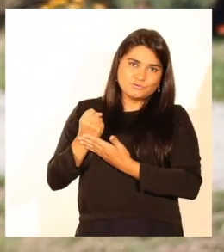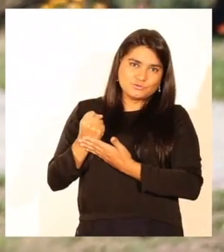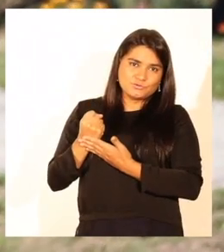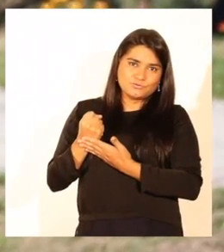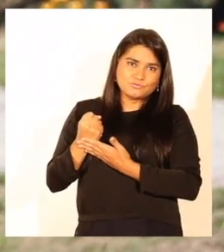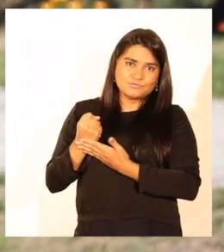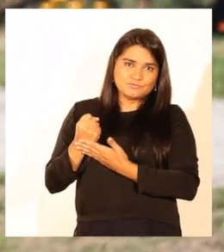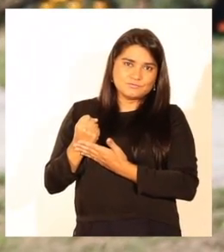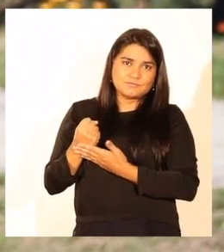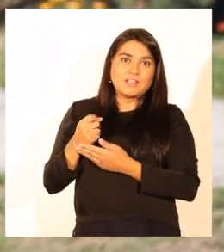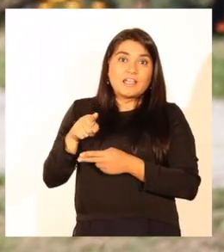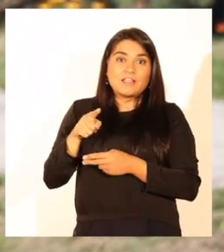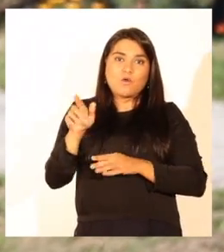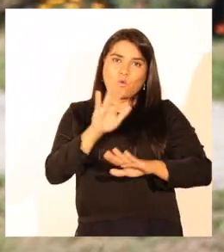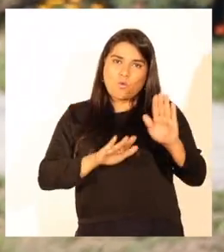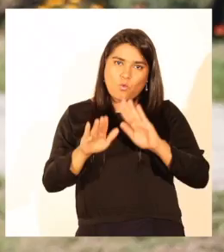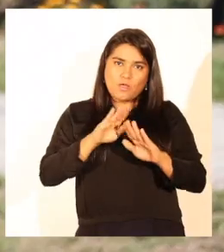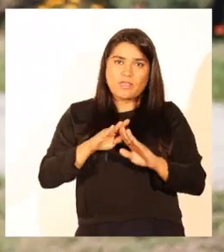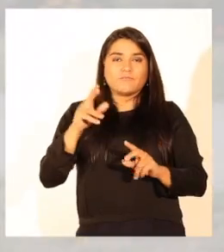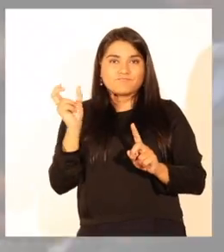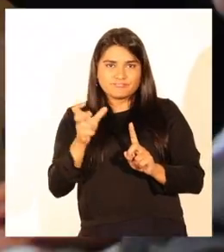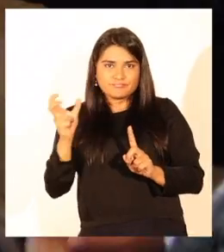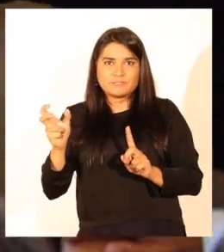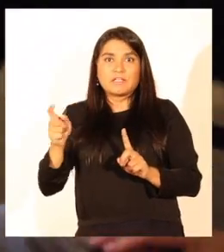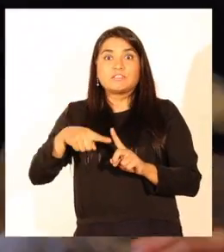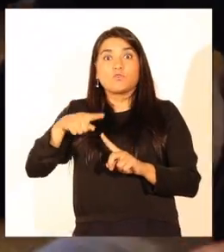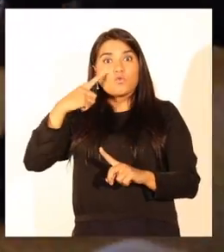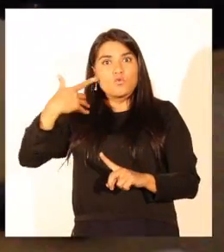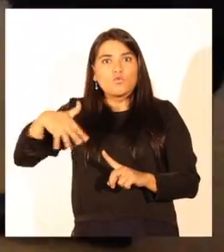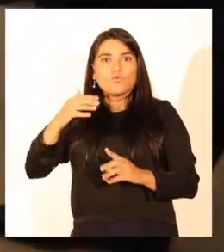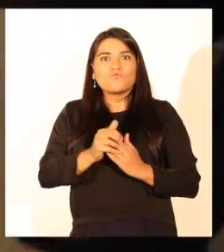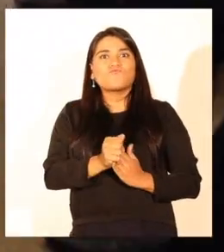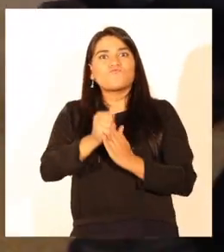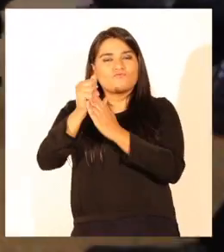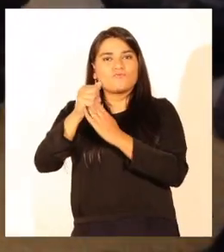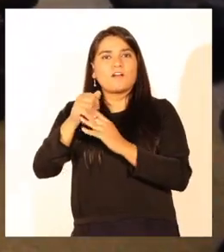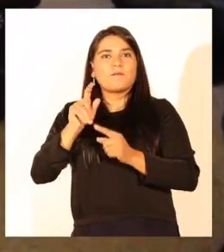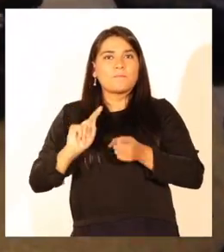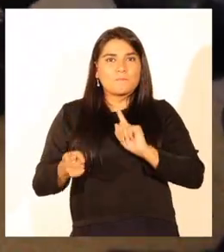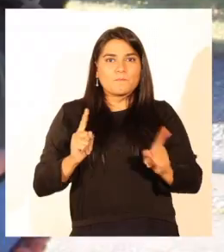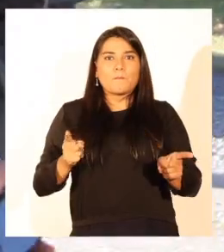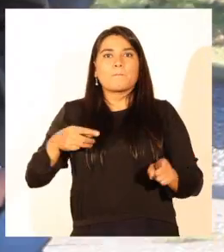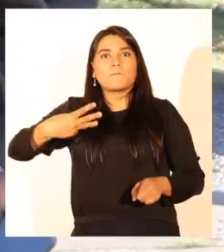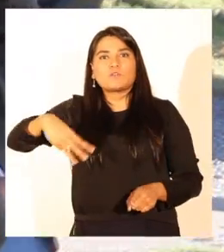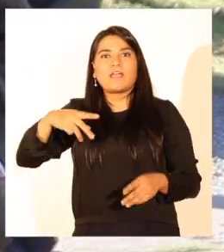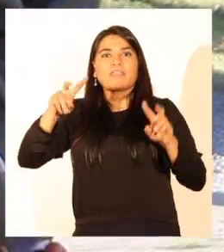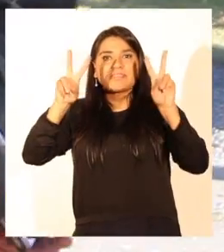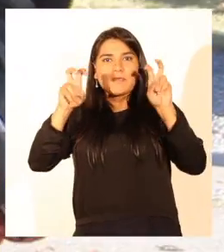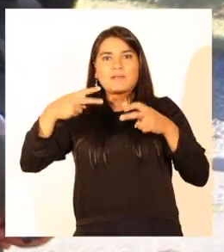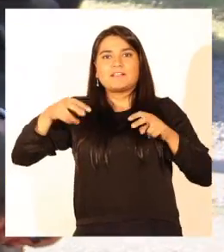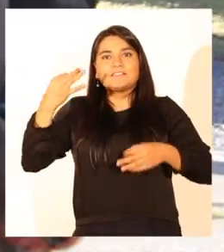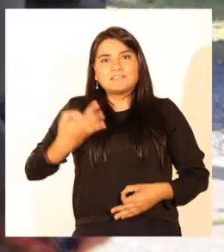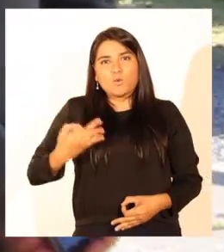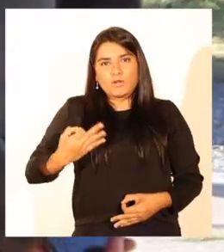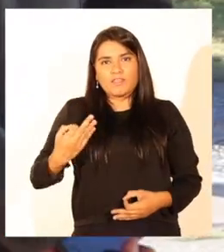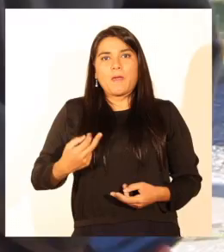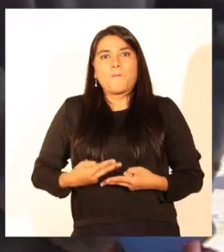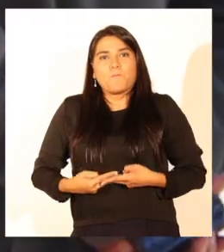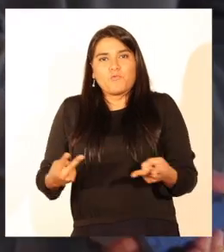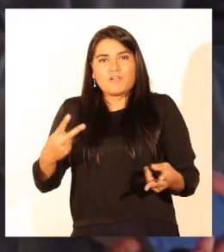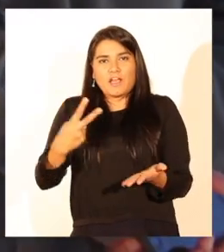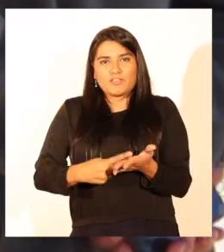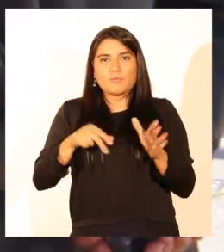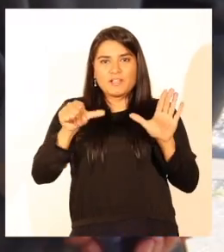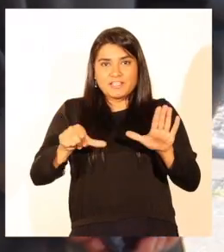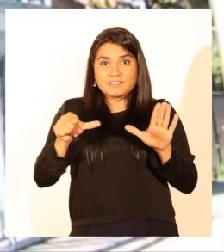a lo que es la prevención del delito. Uno de los principales logros de nuestra gestión municipal en materia de seguridad pública del año